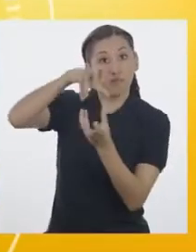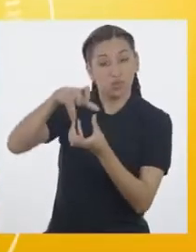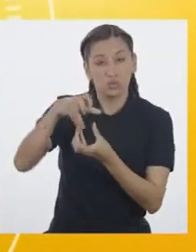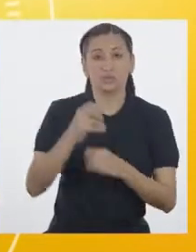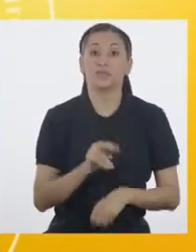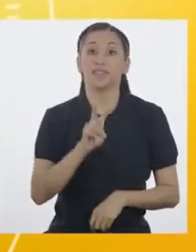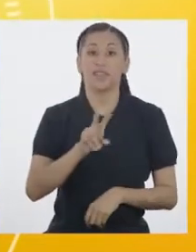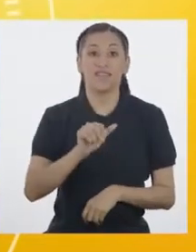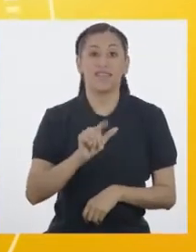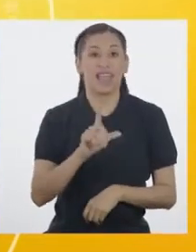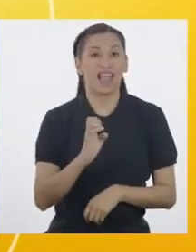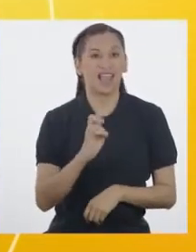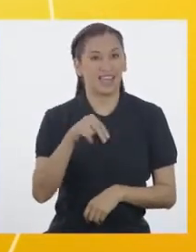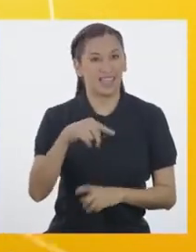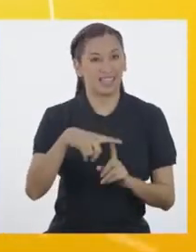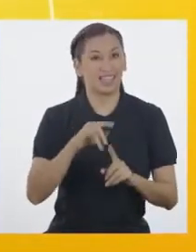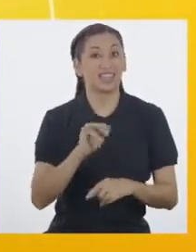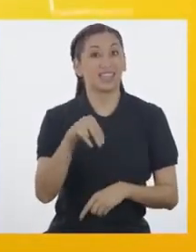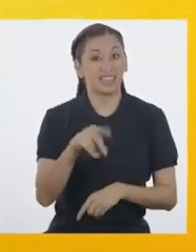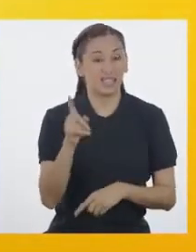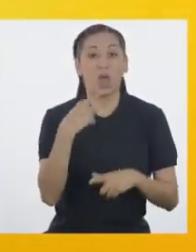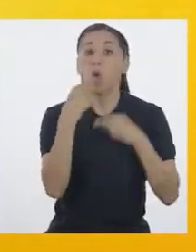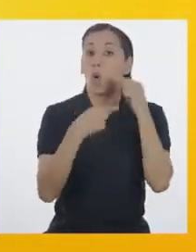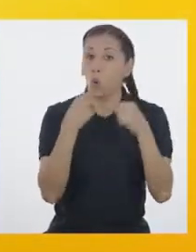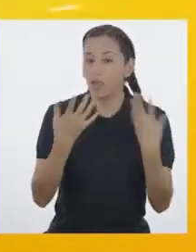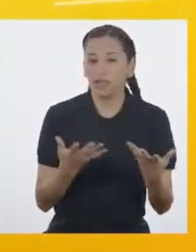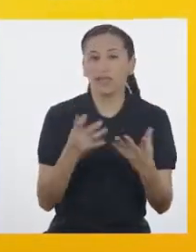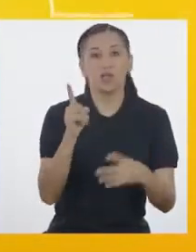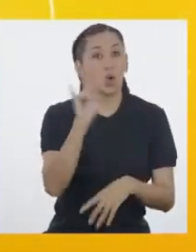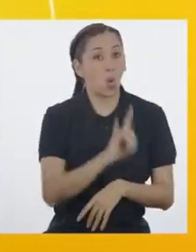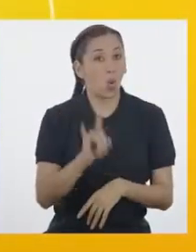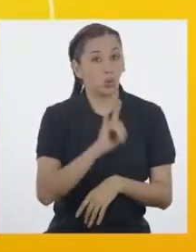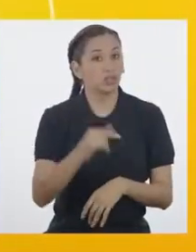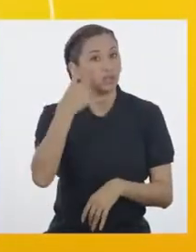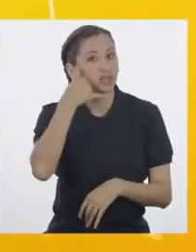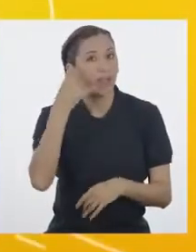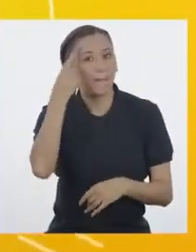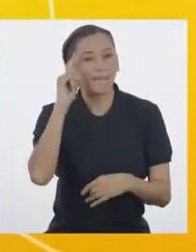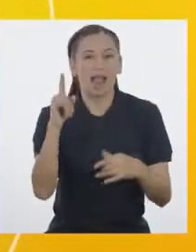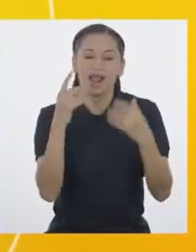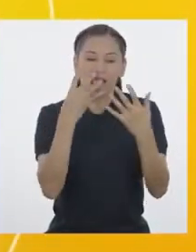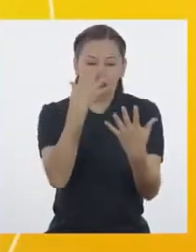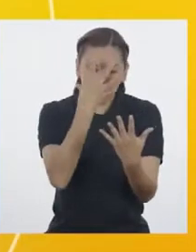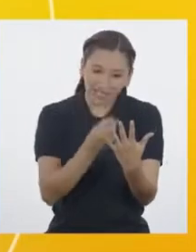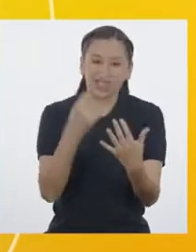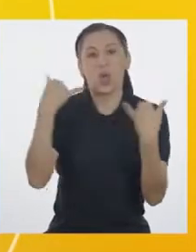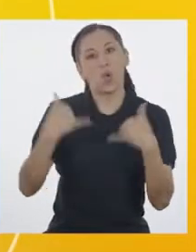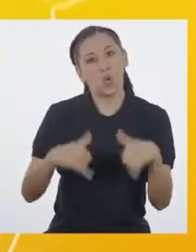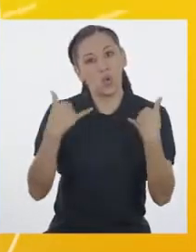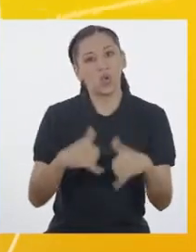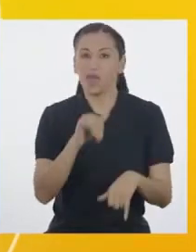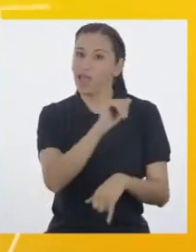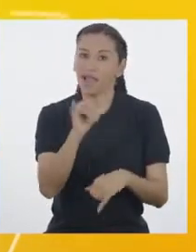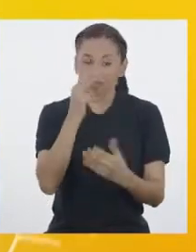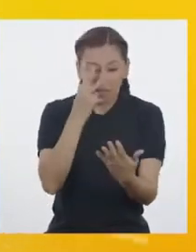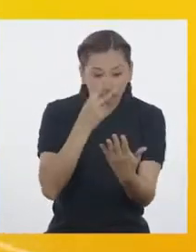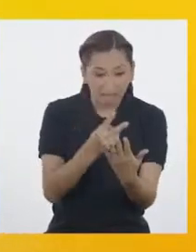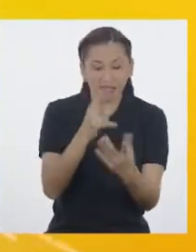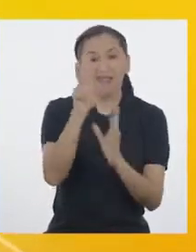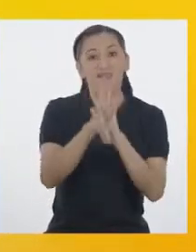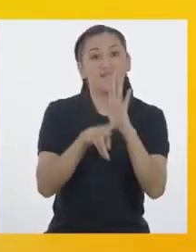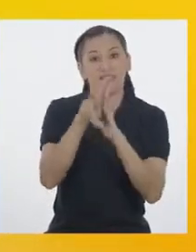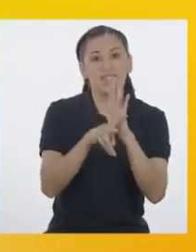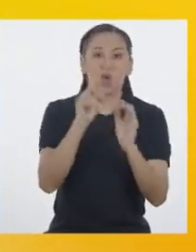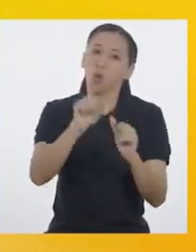Valentín nos contó que él usa el celular para entretenerse y para ver videos